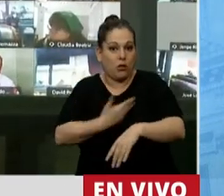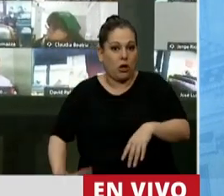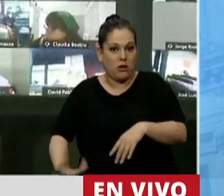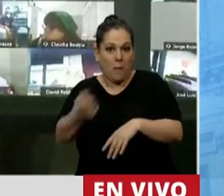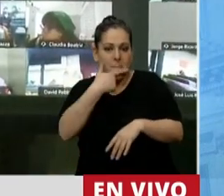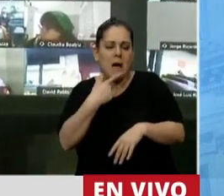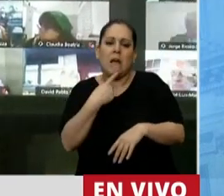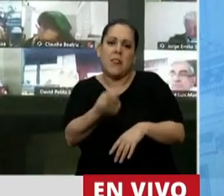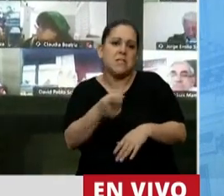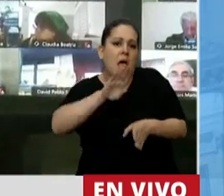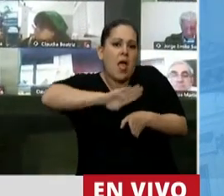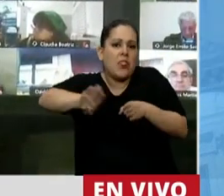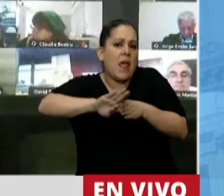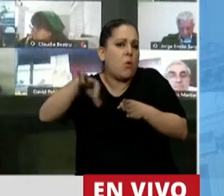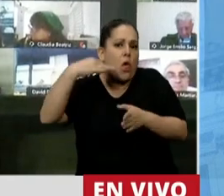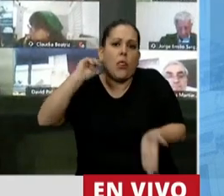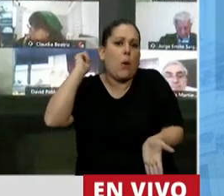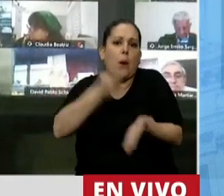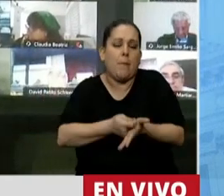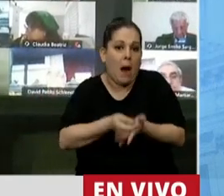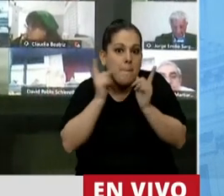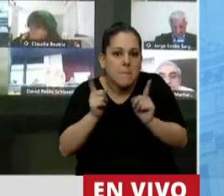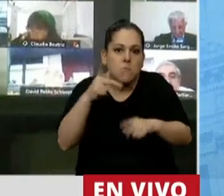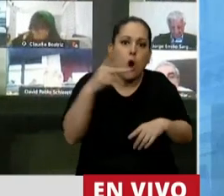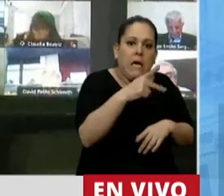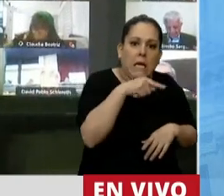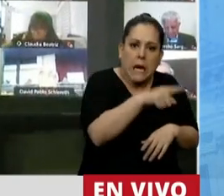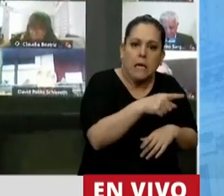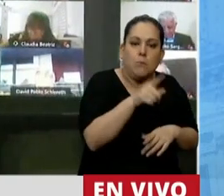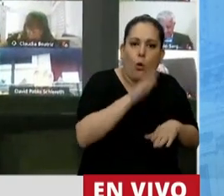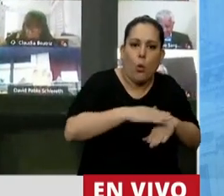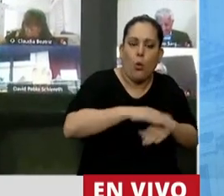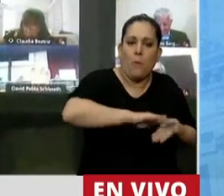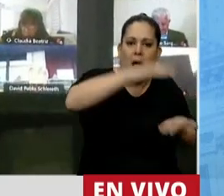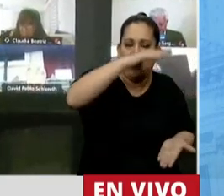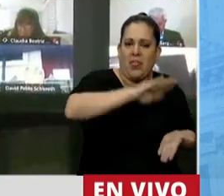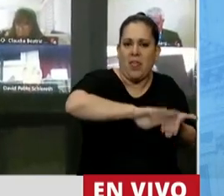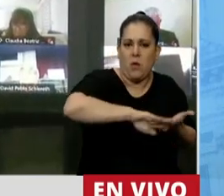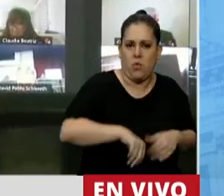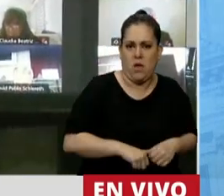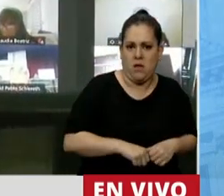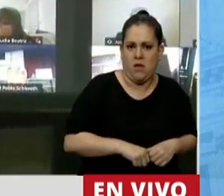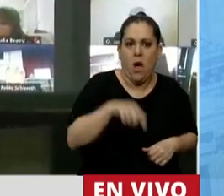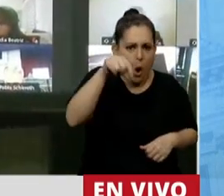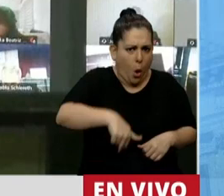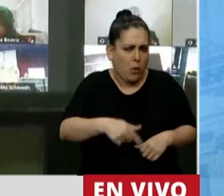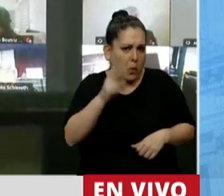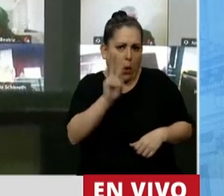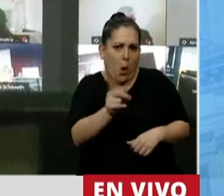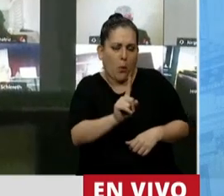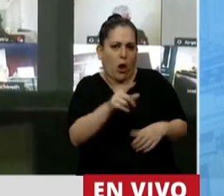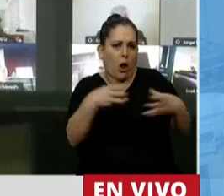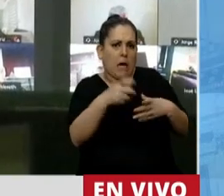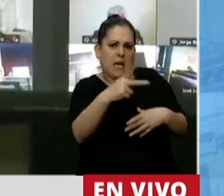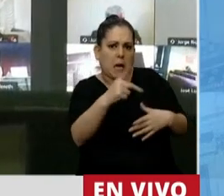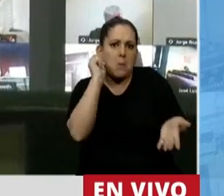pague la deuda que ellos mismos habían generado. Y hoy no los veo siendo gobierno reclamando o pagando la